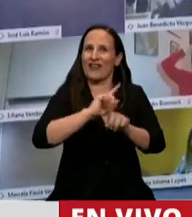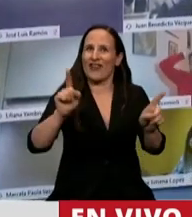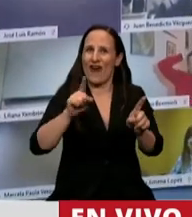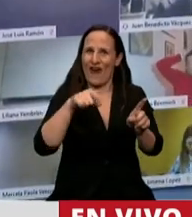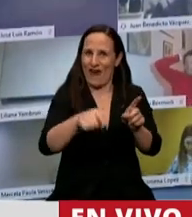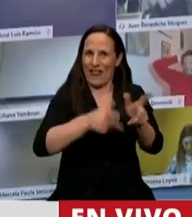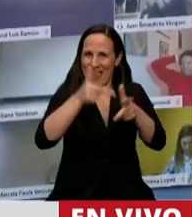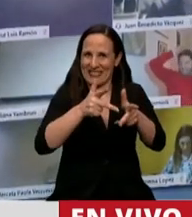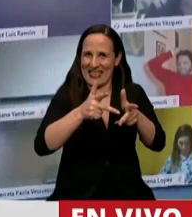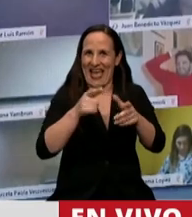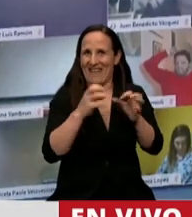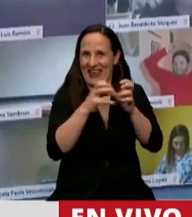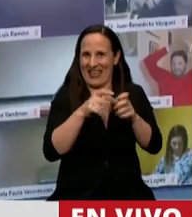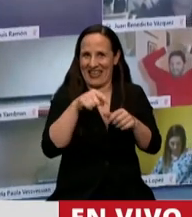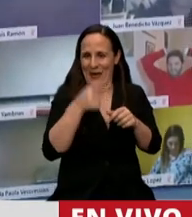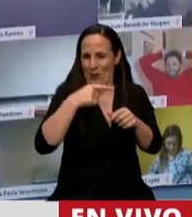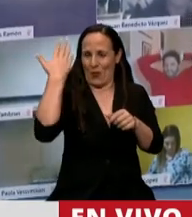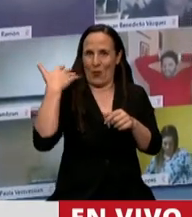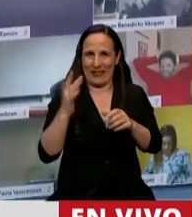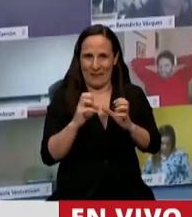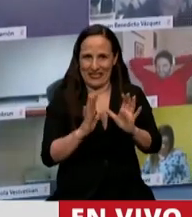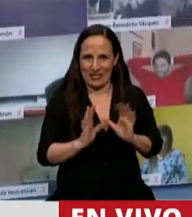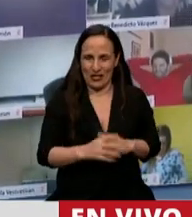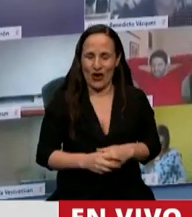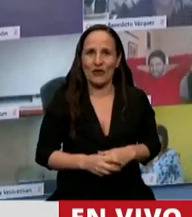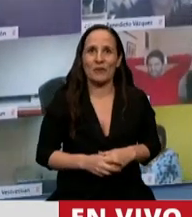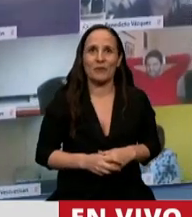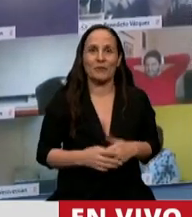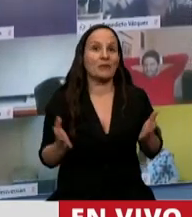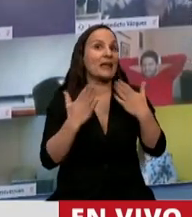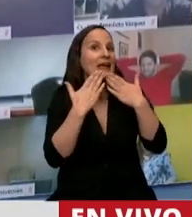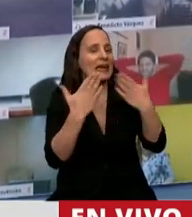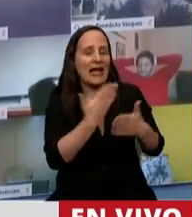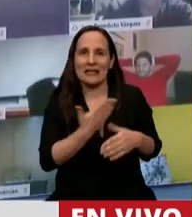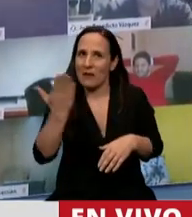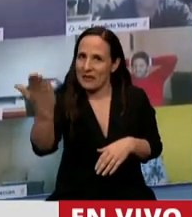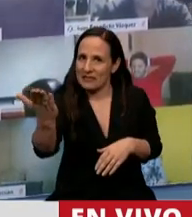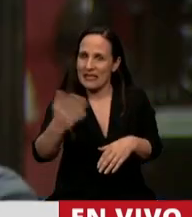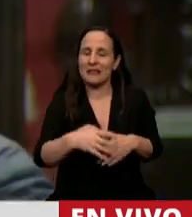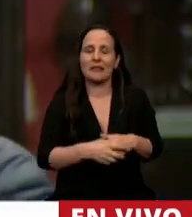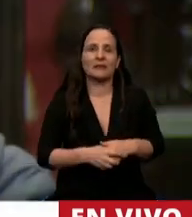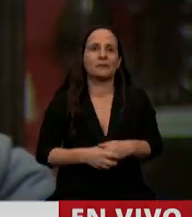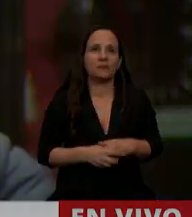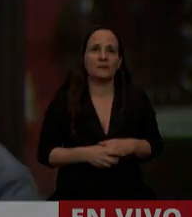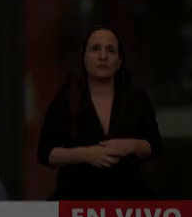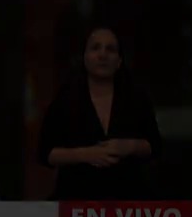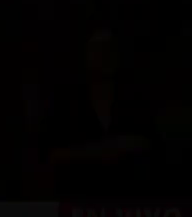el tratamiento en el recinto en la última sesión. Gracias, señor Presidente. Gracias, diputada.